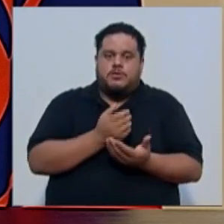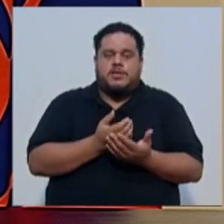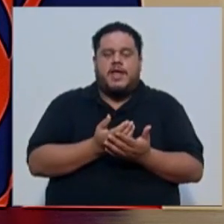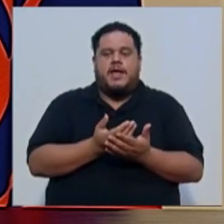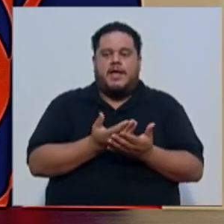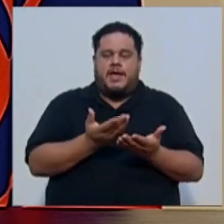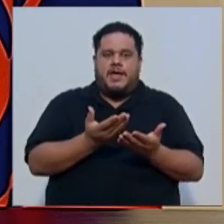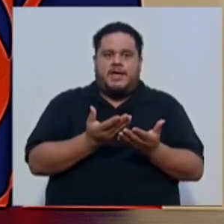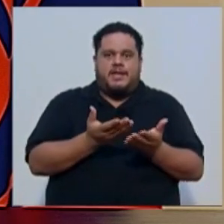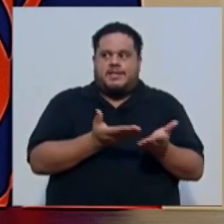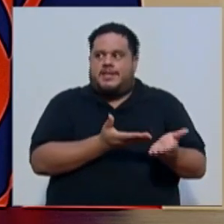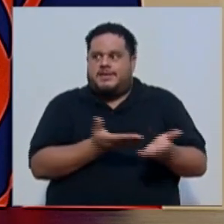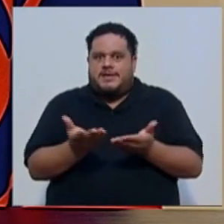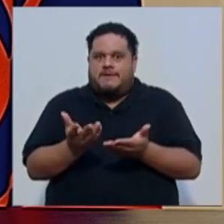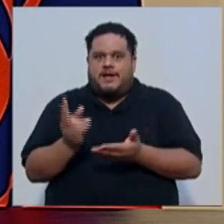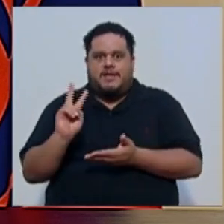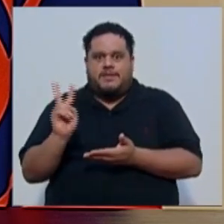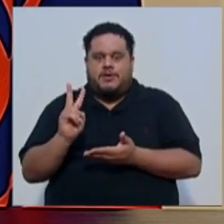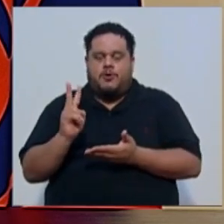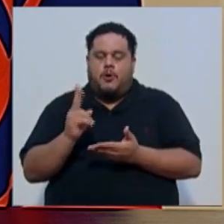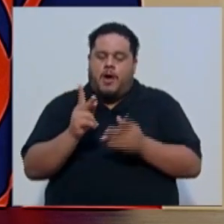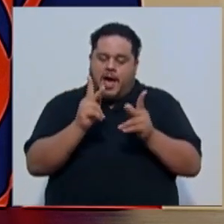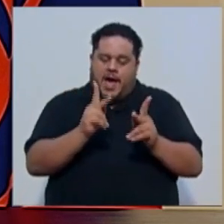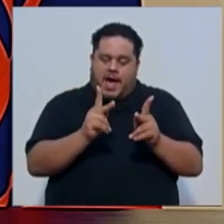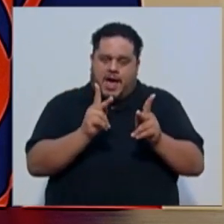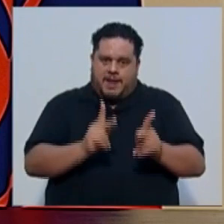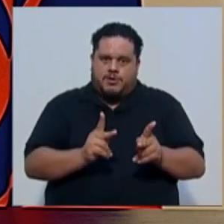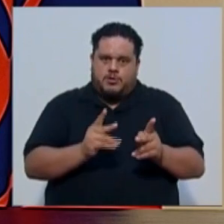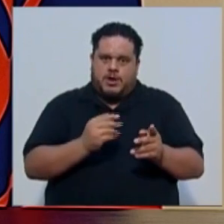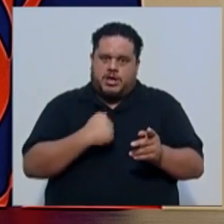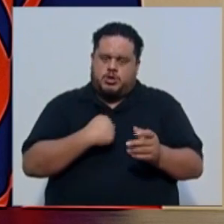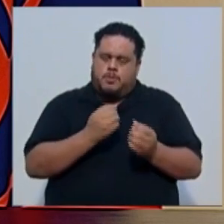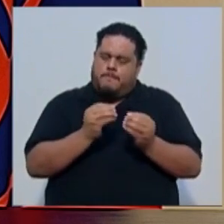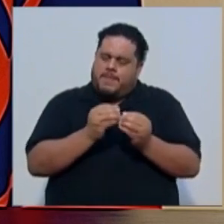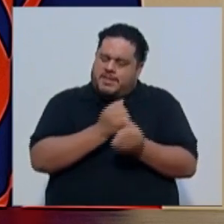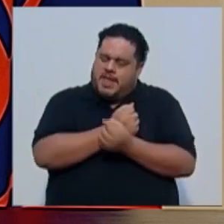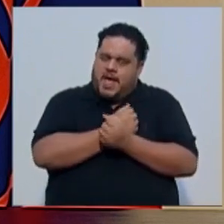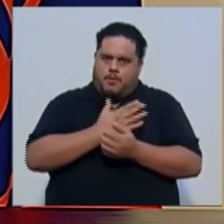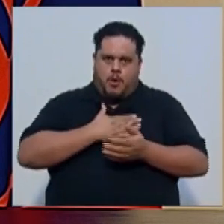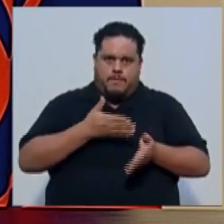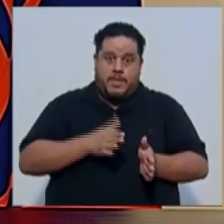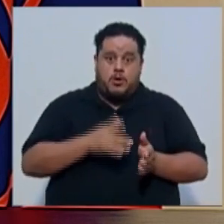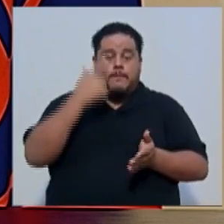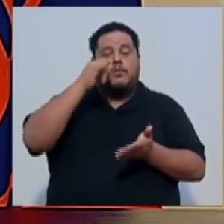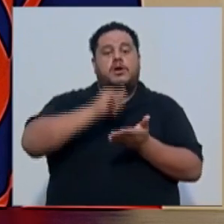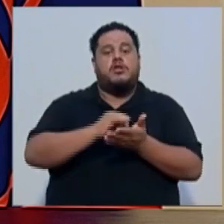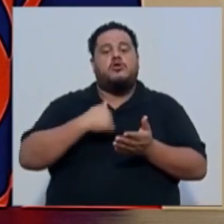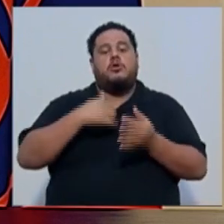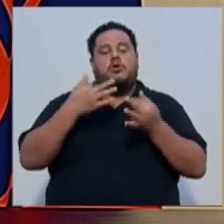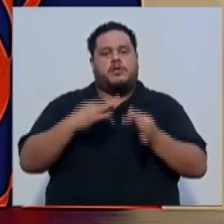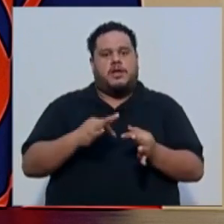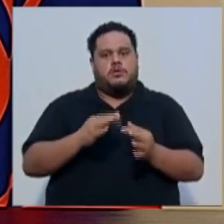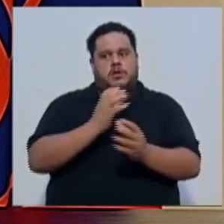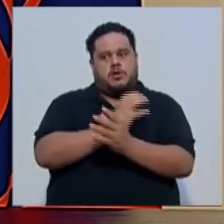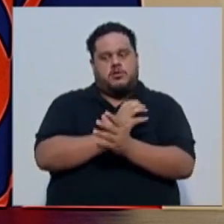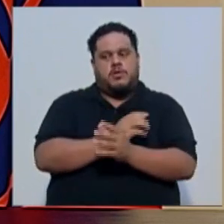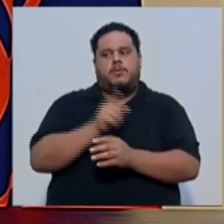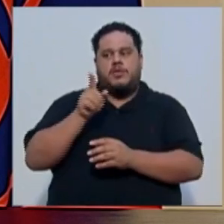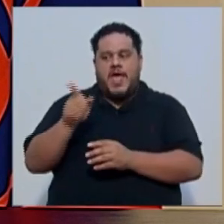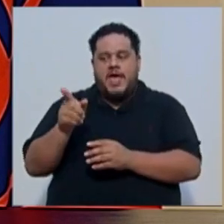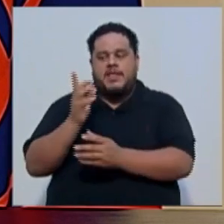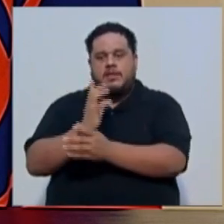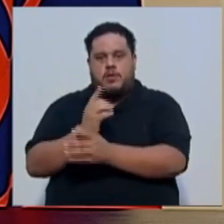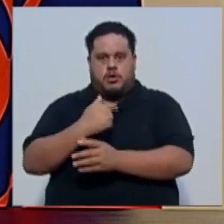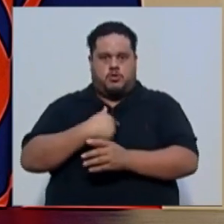llevar este virus a la persona que más amo. Por eso trato de que nos cuidemos de tanto ella como yo,